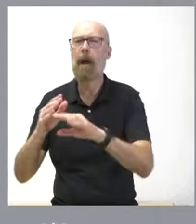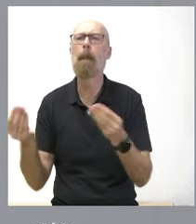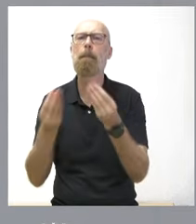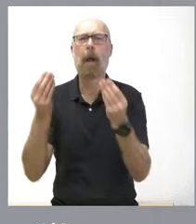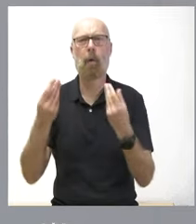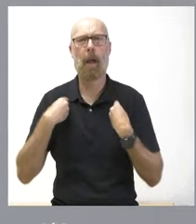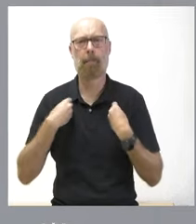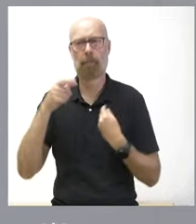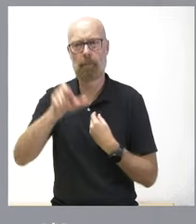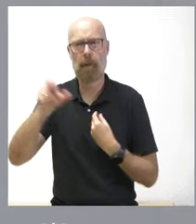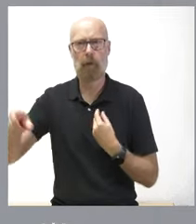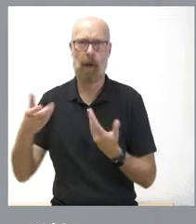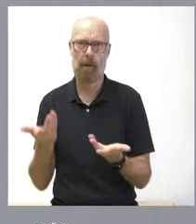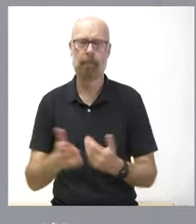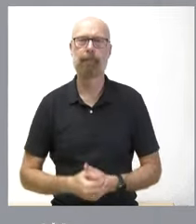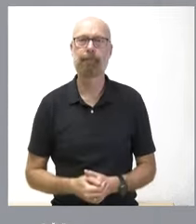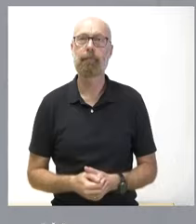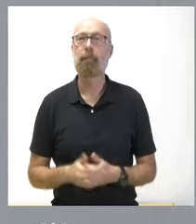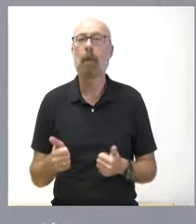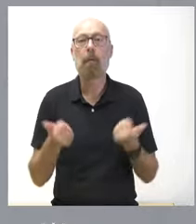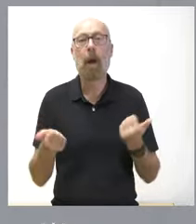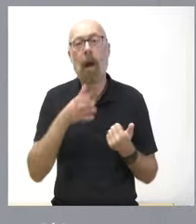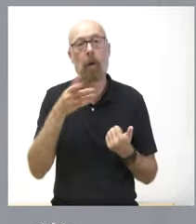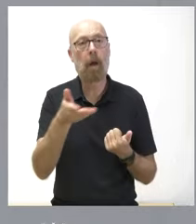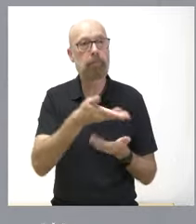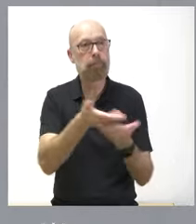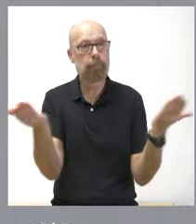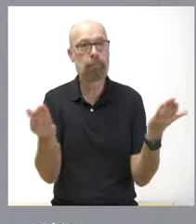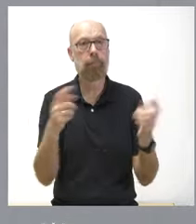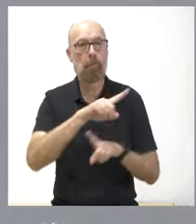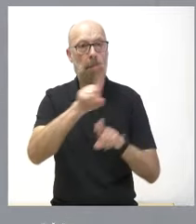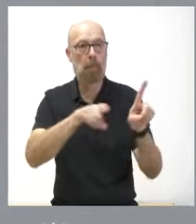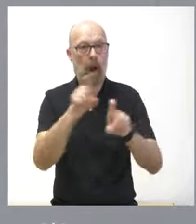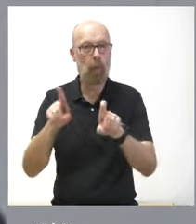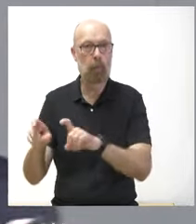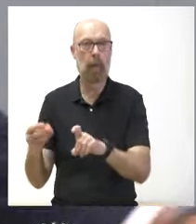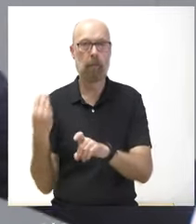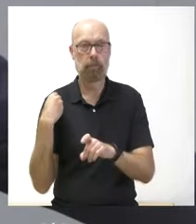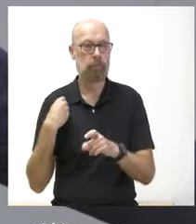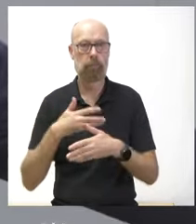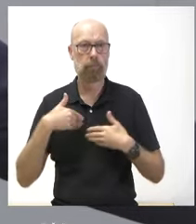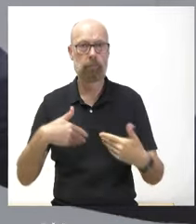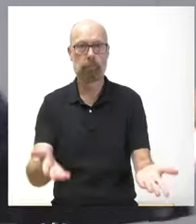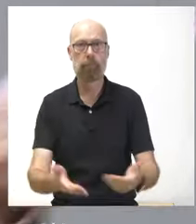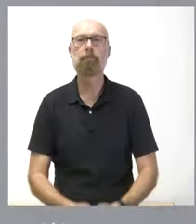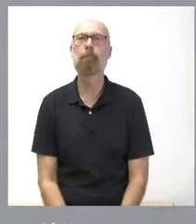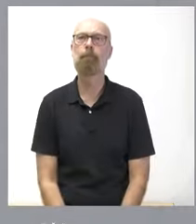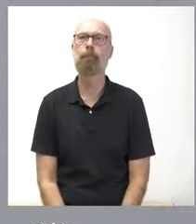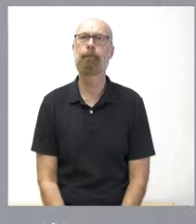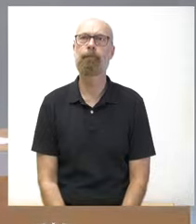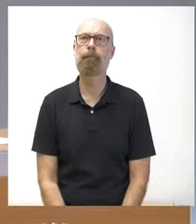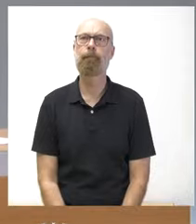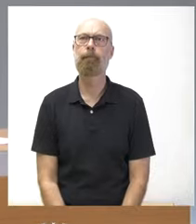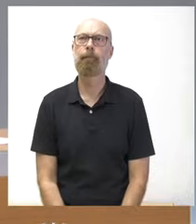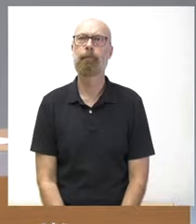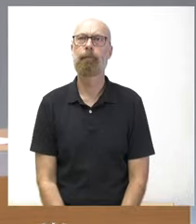pues estoy a su disposición para cualquier cuestión que deseen formular sobre estas cuestiones o sobre cualquier otra que pueda resultar de su interés.